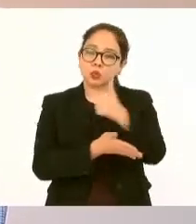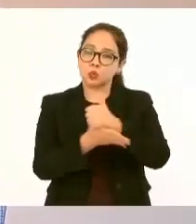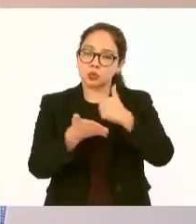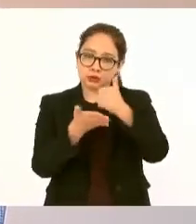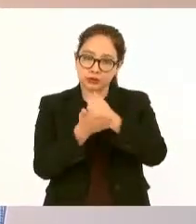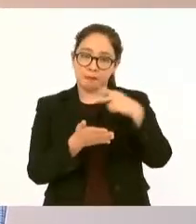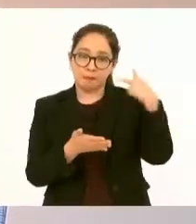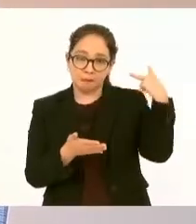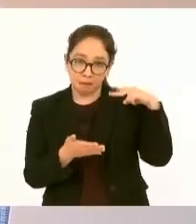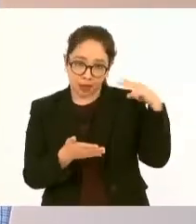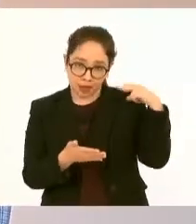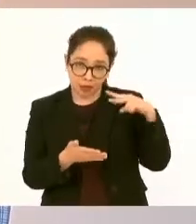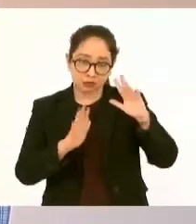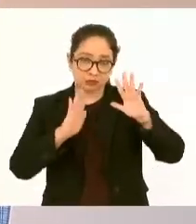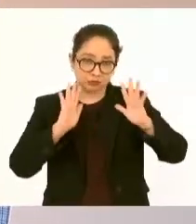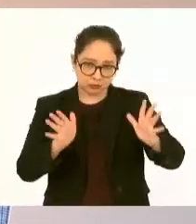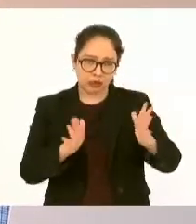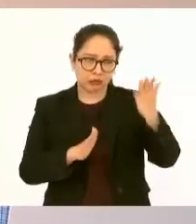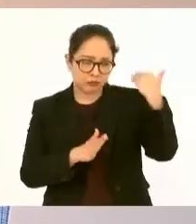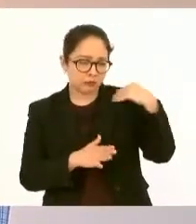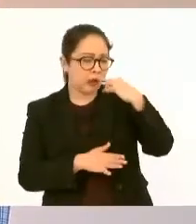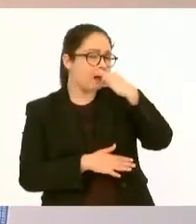del programa